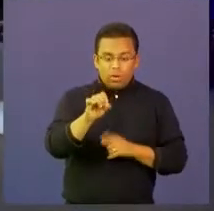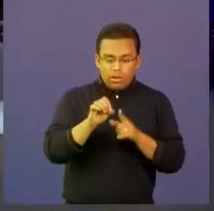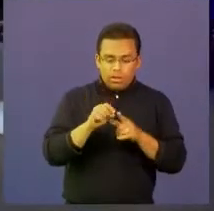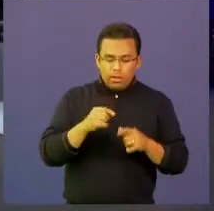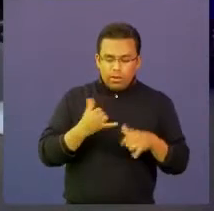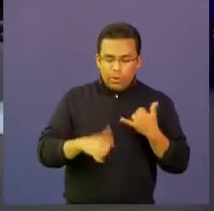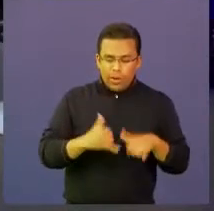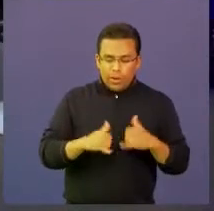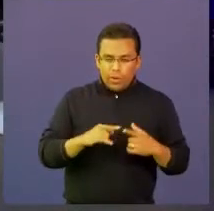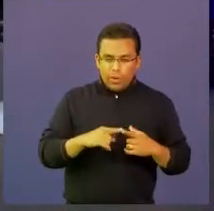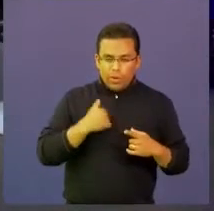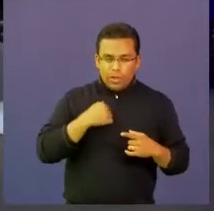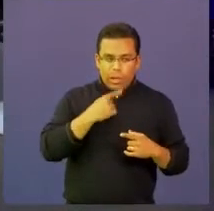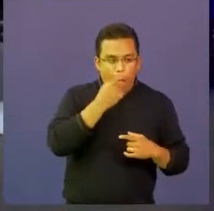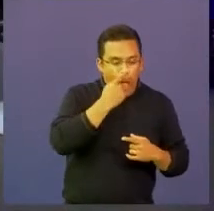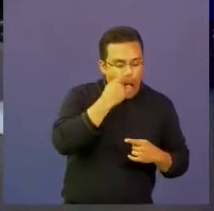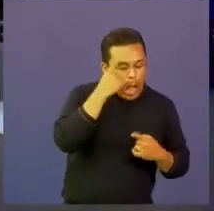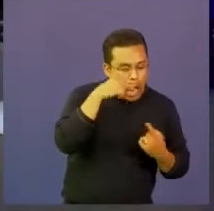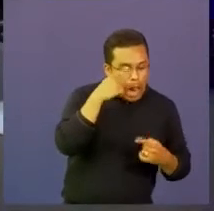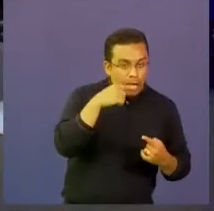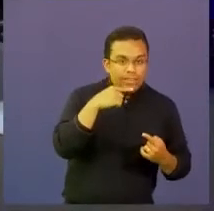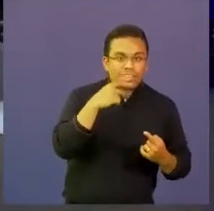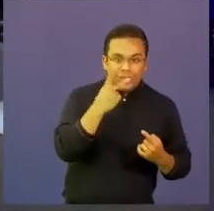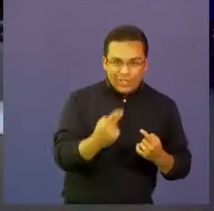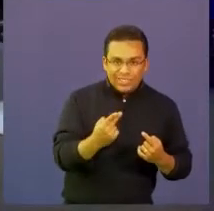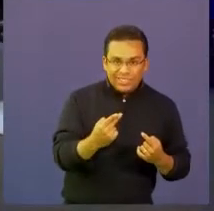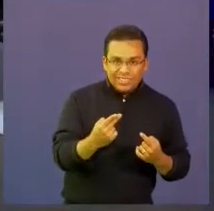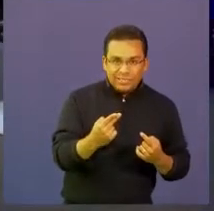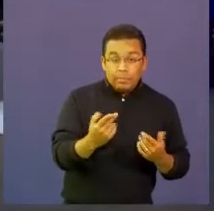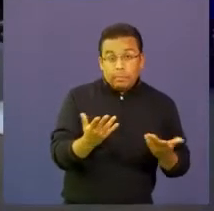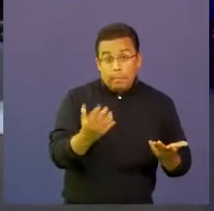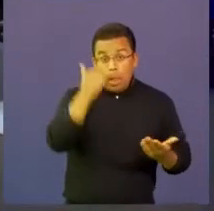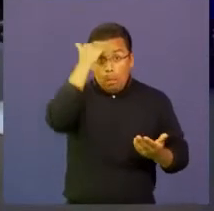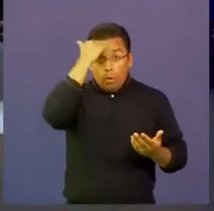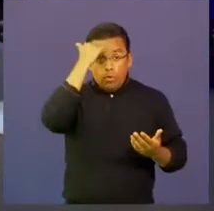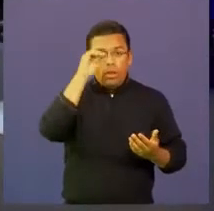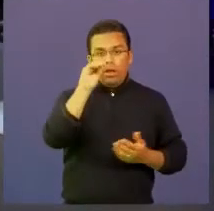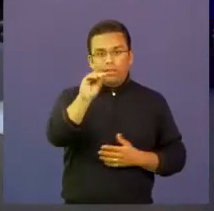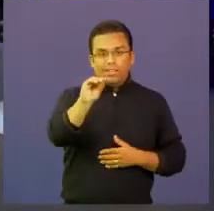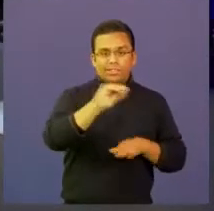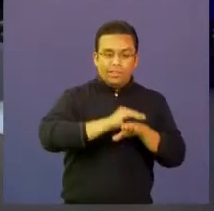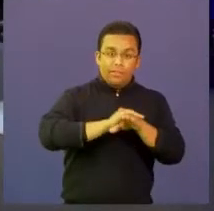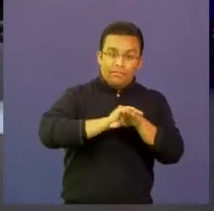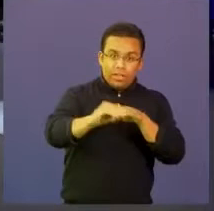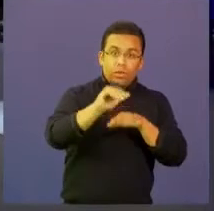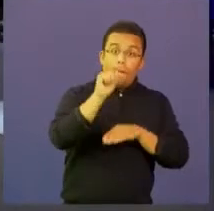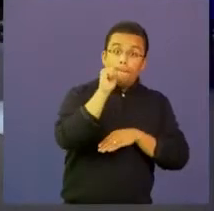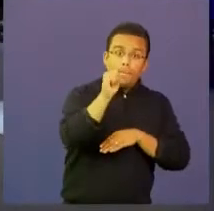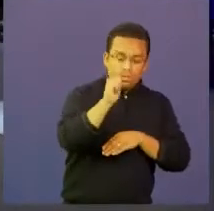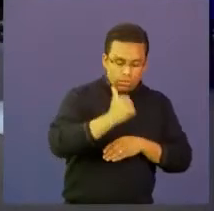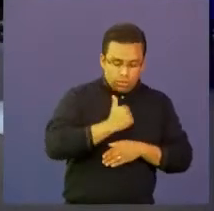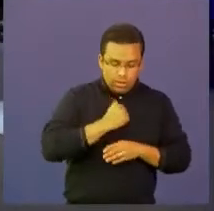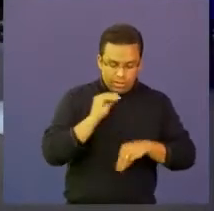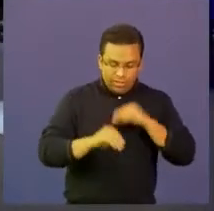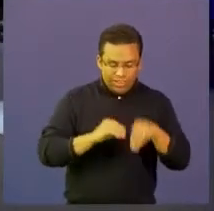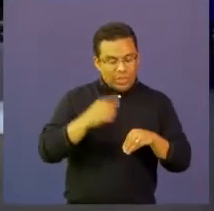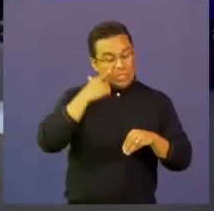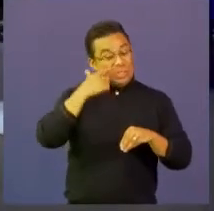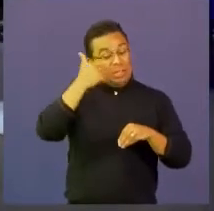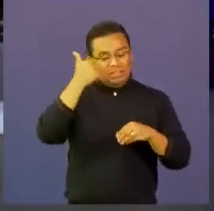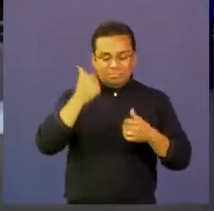entretención y diversión la invitación para los profes es que tienen que divertirse con el juego antes de realizar trabajos con los estudiantes